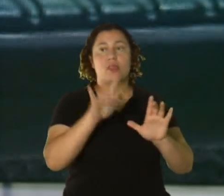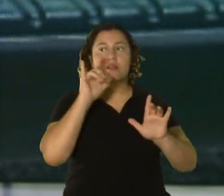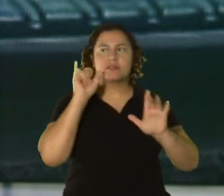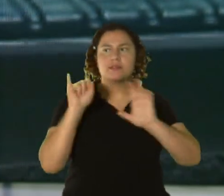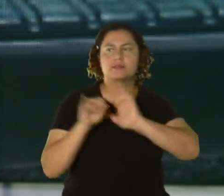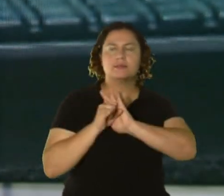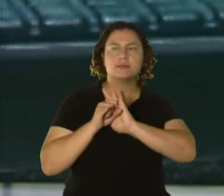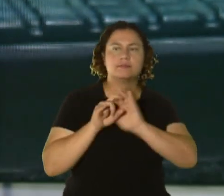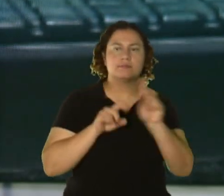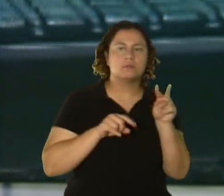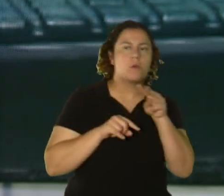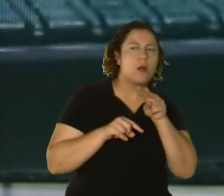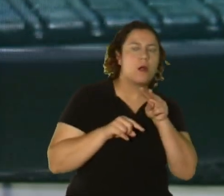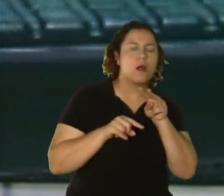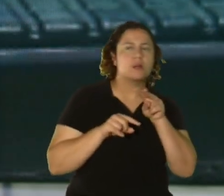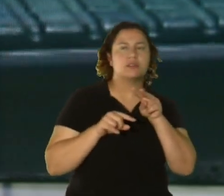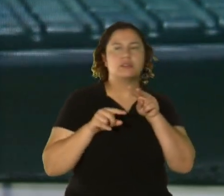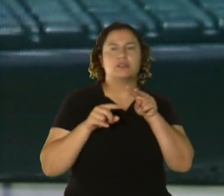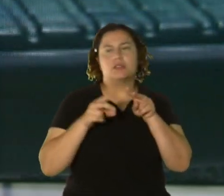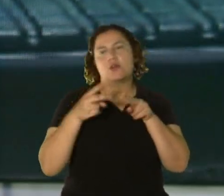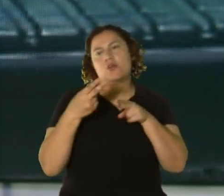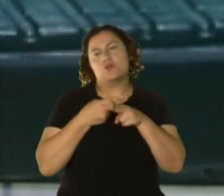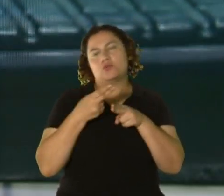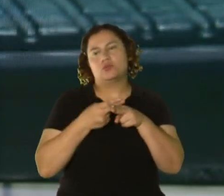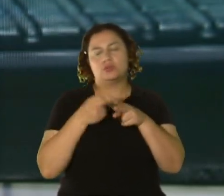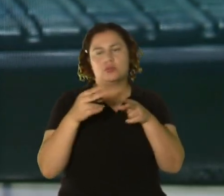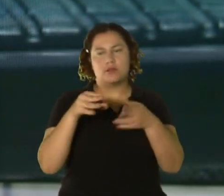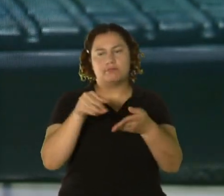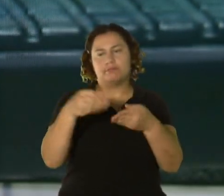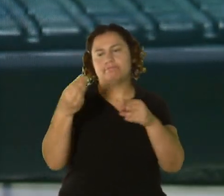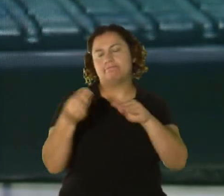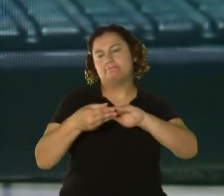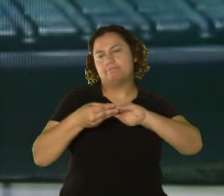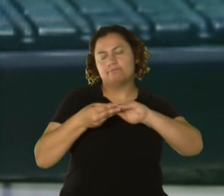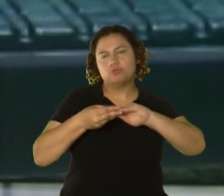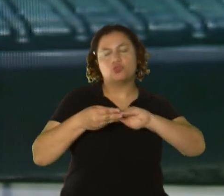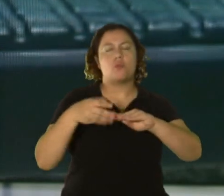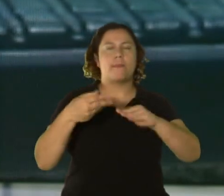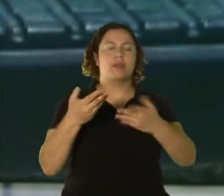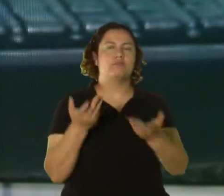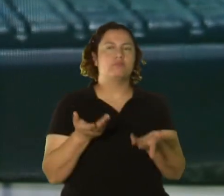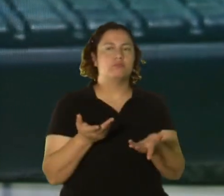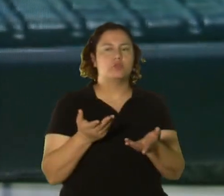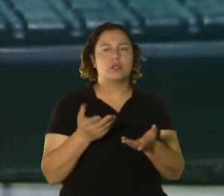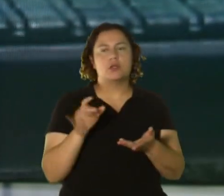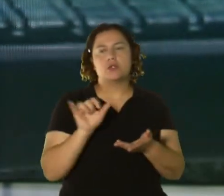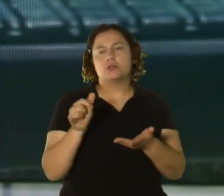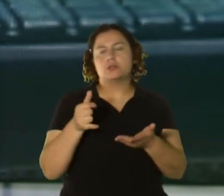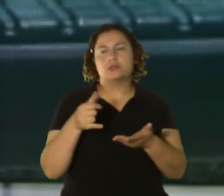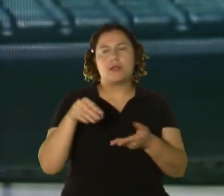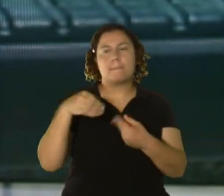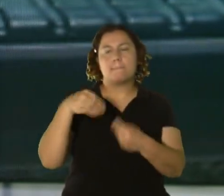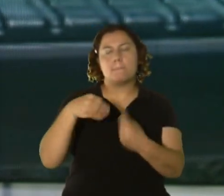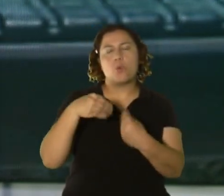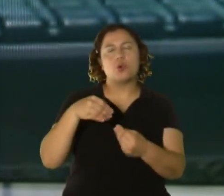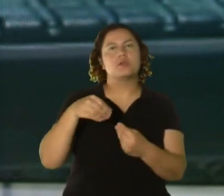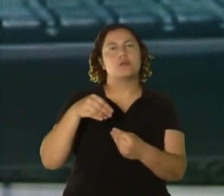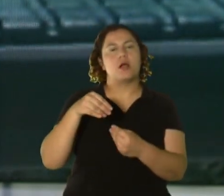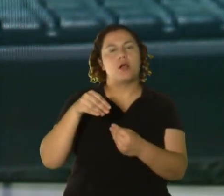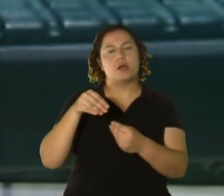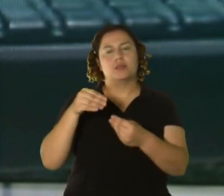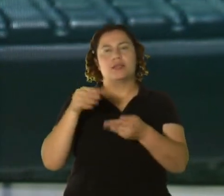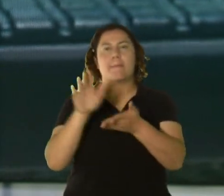la vez que utilizan bolsas de estraza, usan algún tipo de sobre que ellos pueden